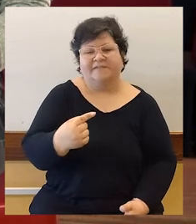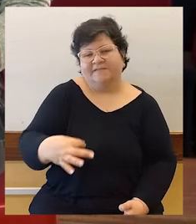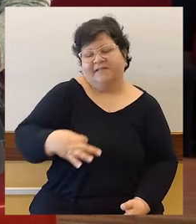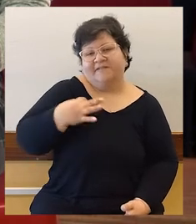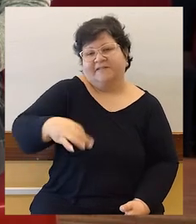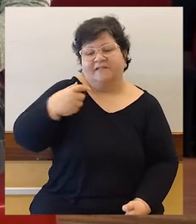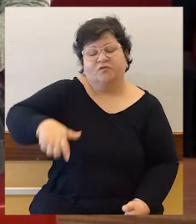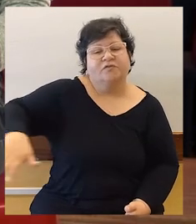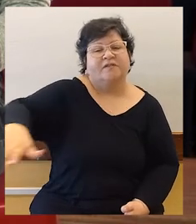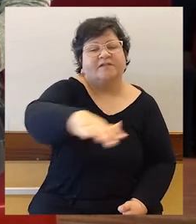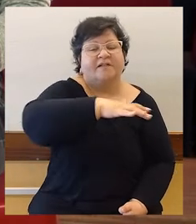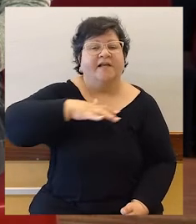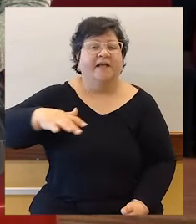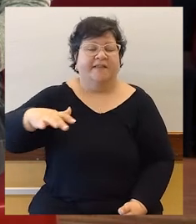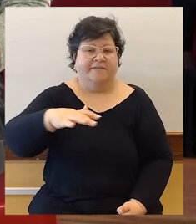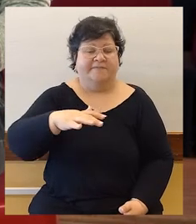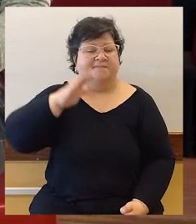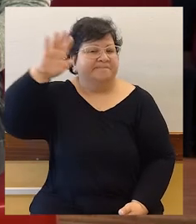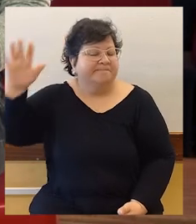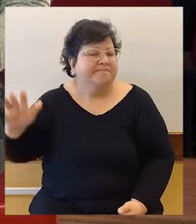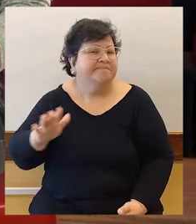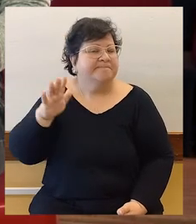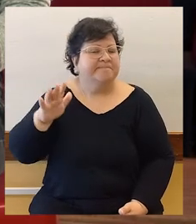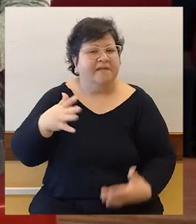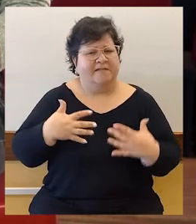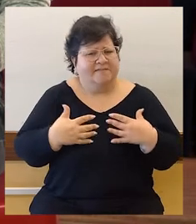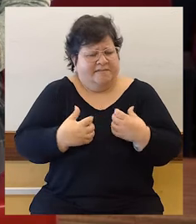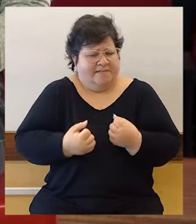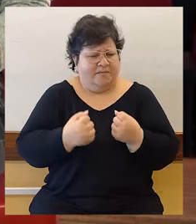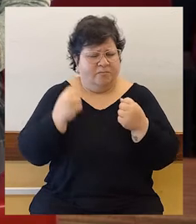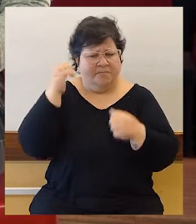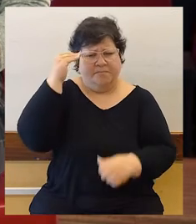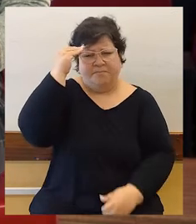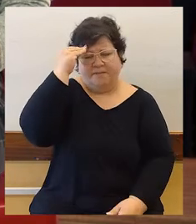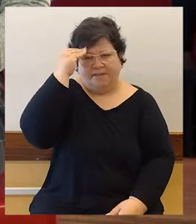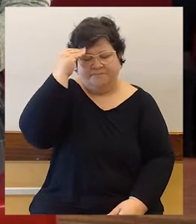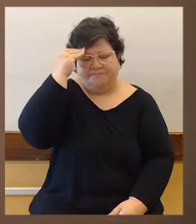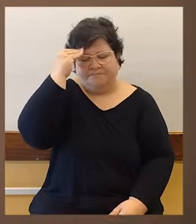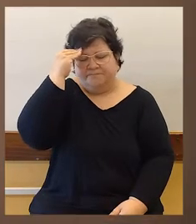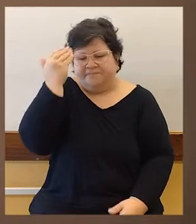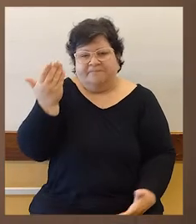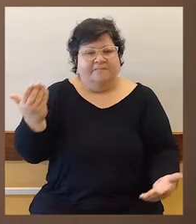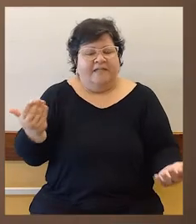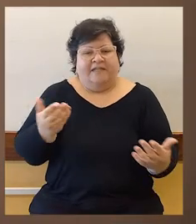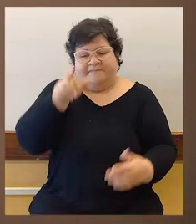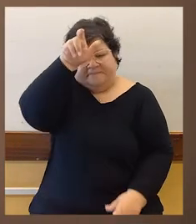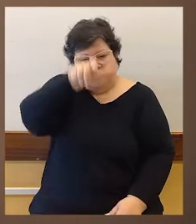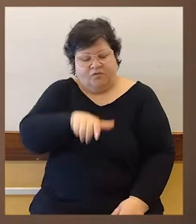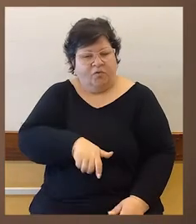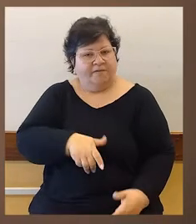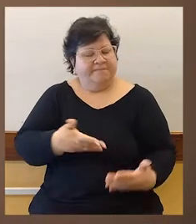la salud mental es el sujeto en relación constante. No